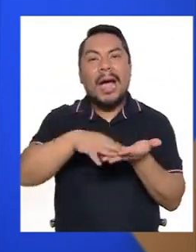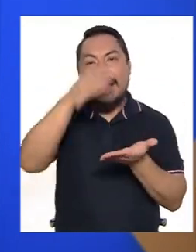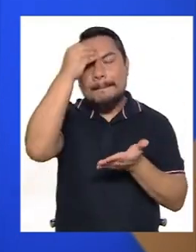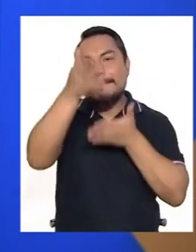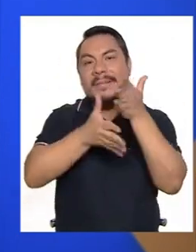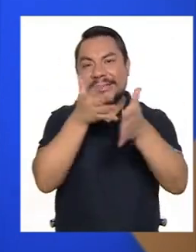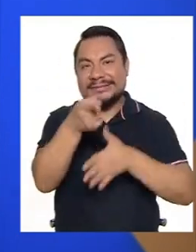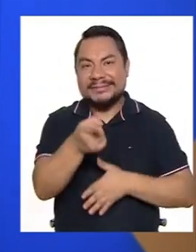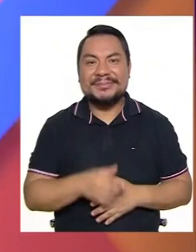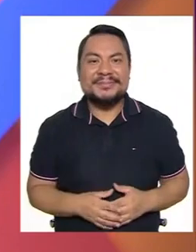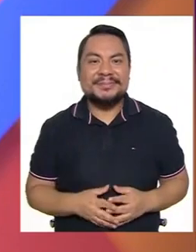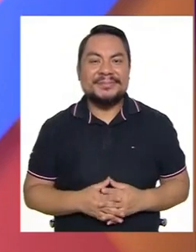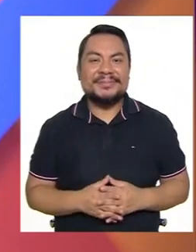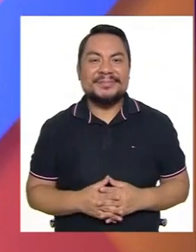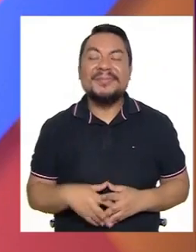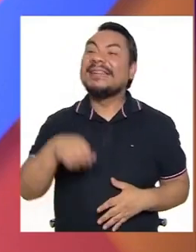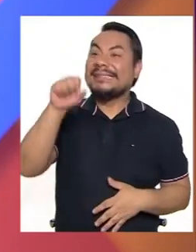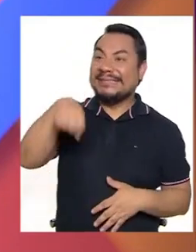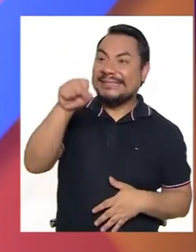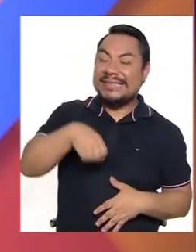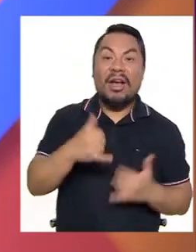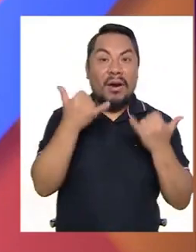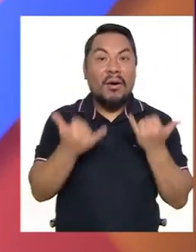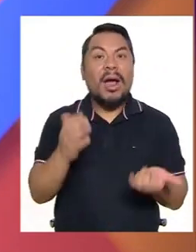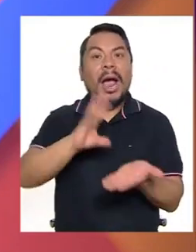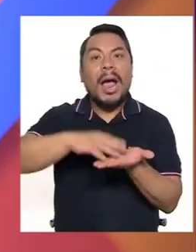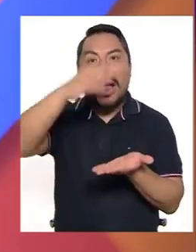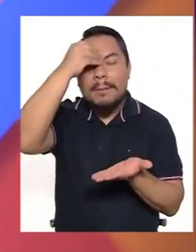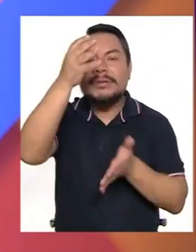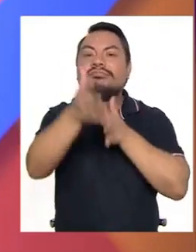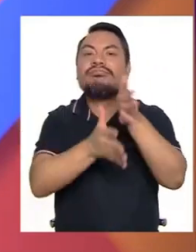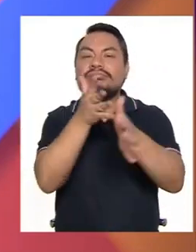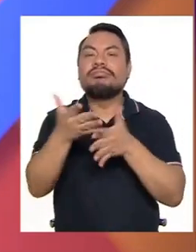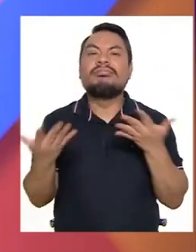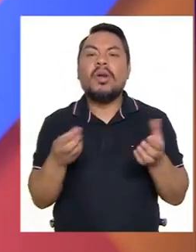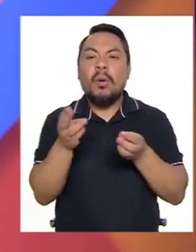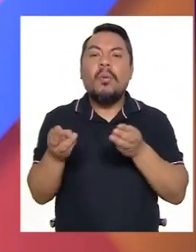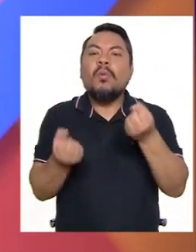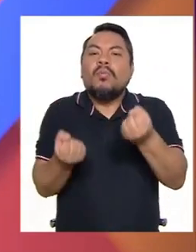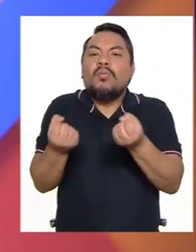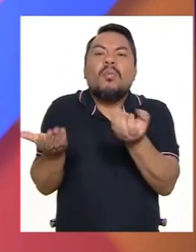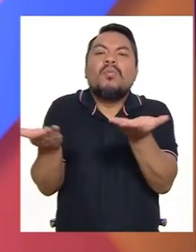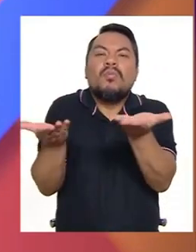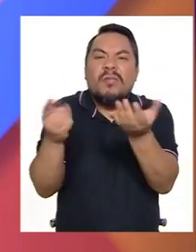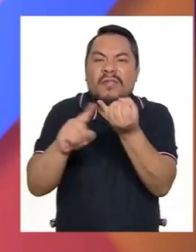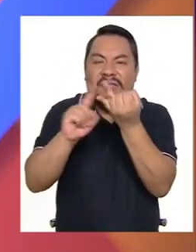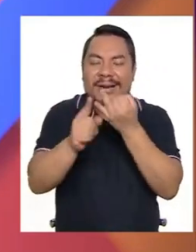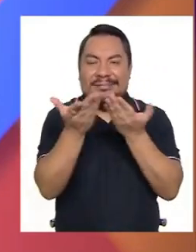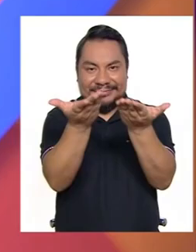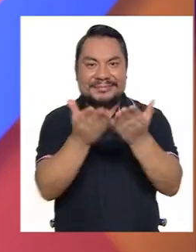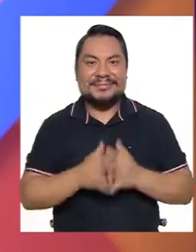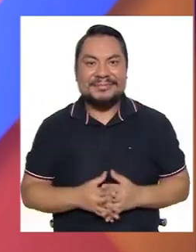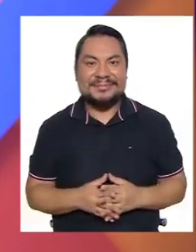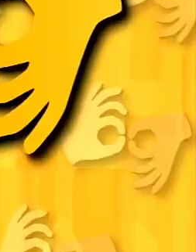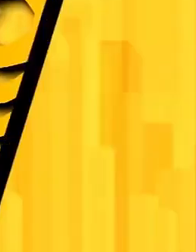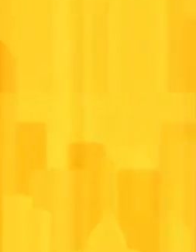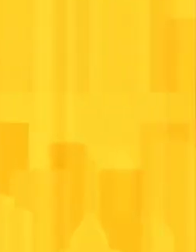lengua de señas. Así es. Hoy aprenderemos en señas los medios de transporte. Adelante con el video.